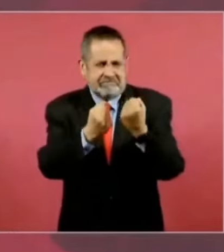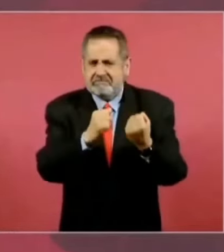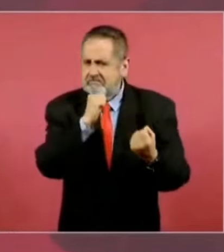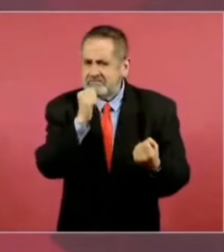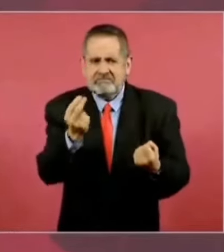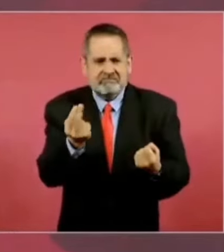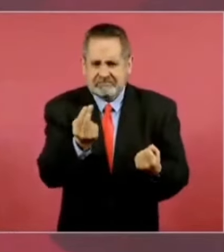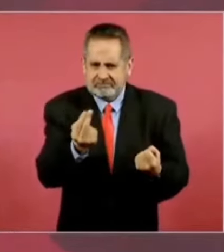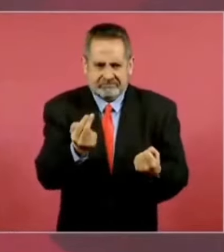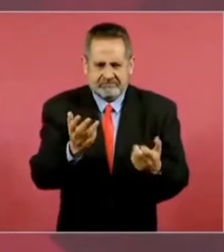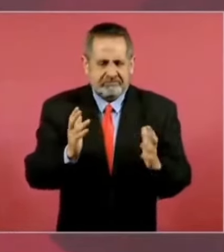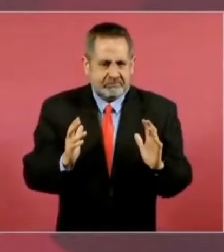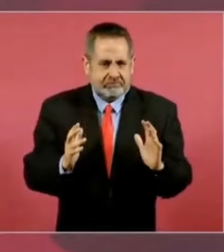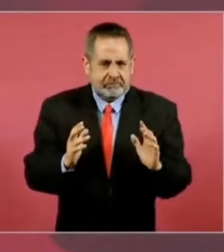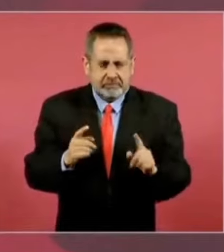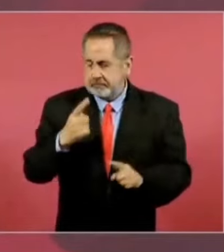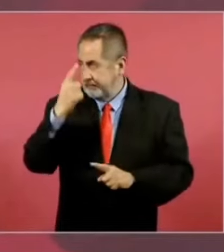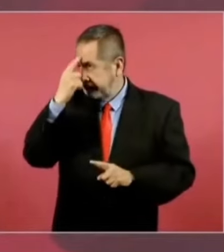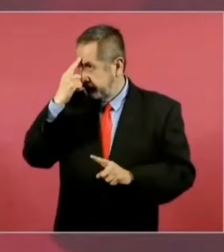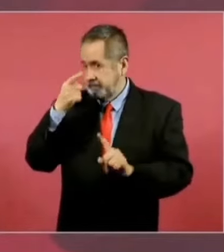el principio